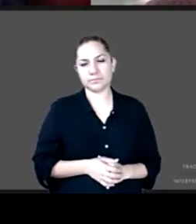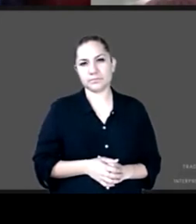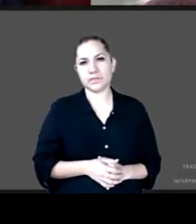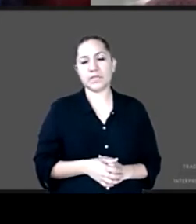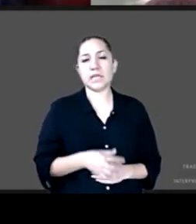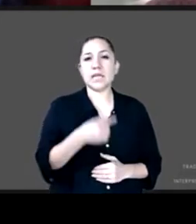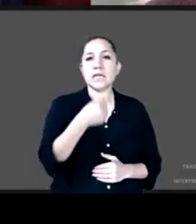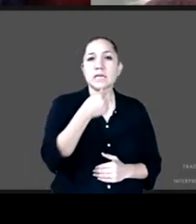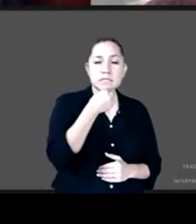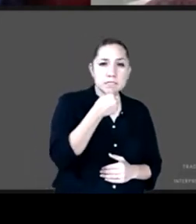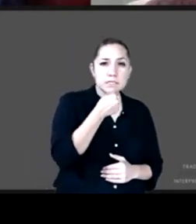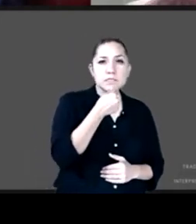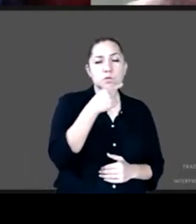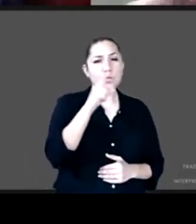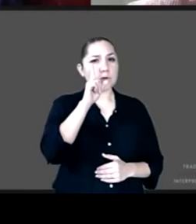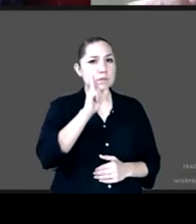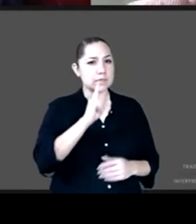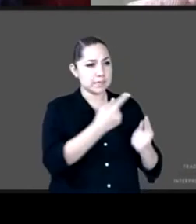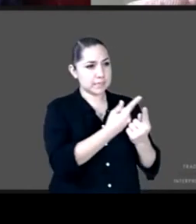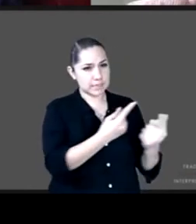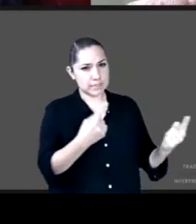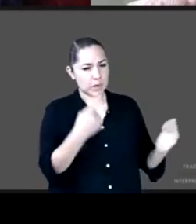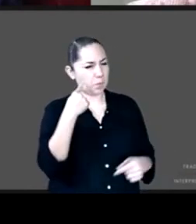en el país en